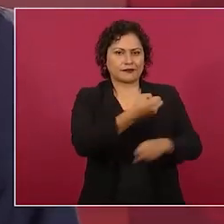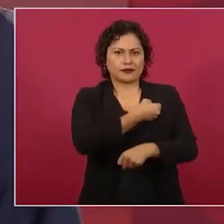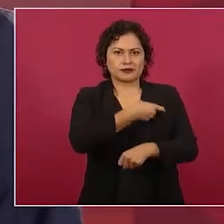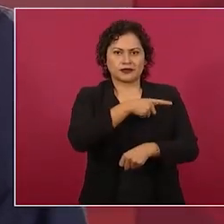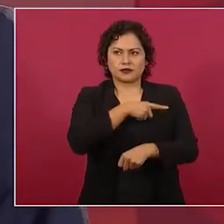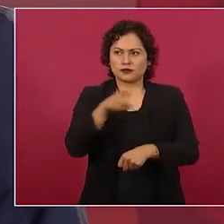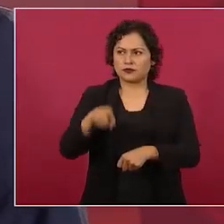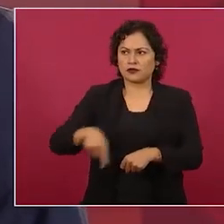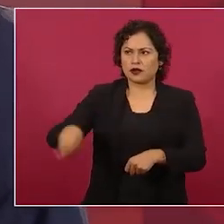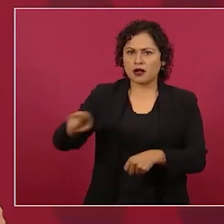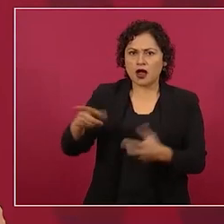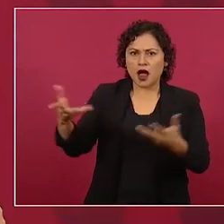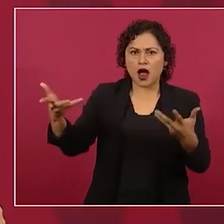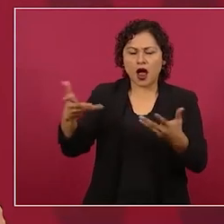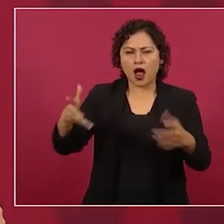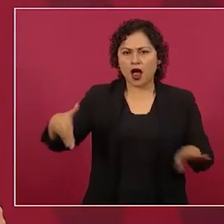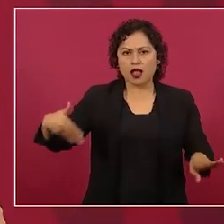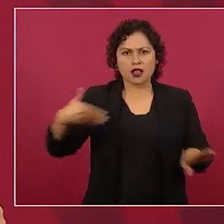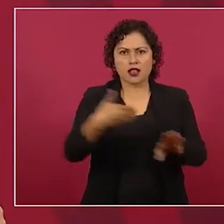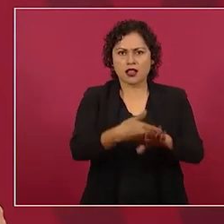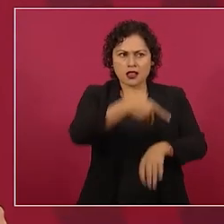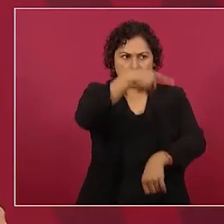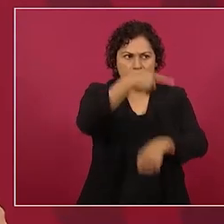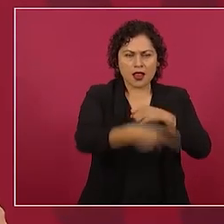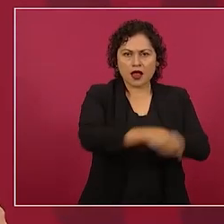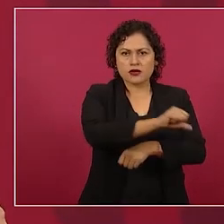y en especial de los jóvenes